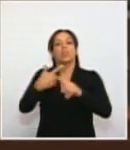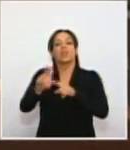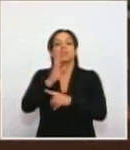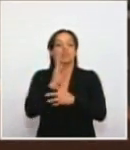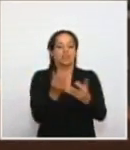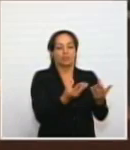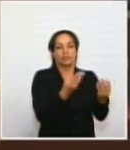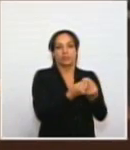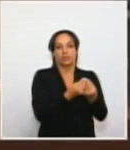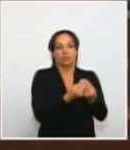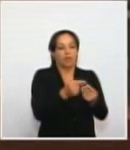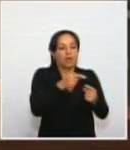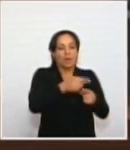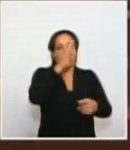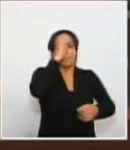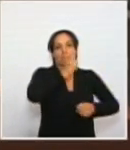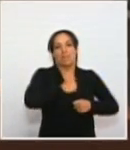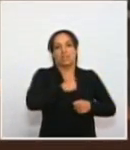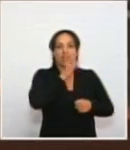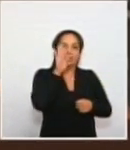tribunales militares,